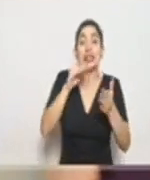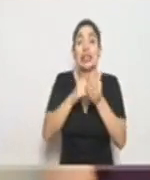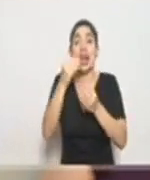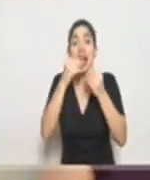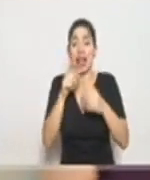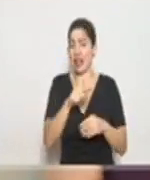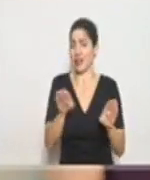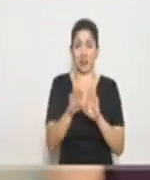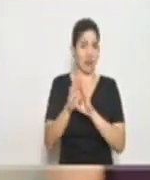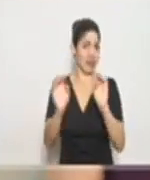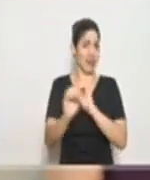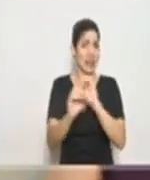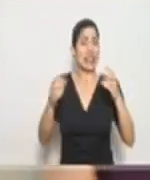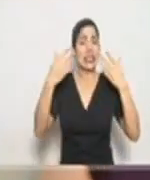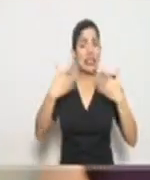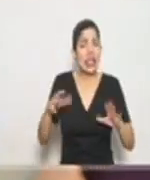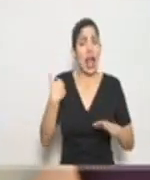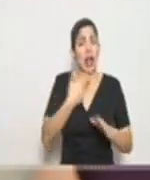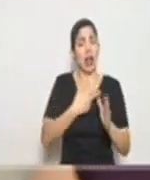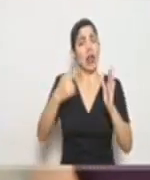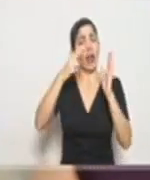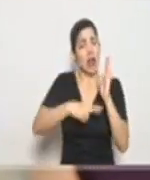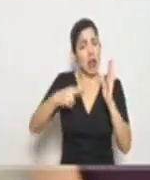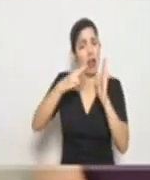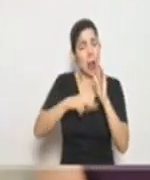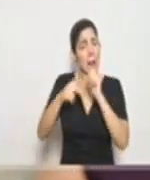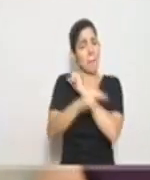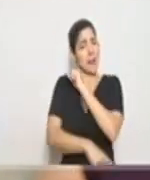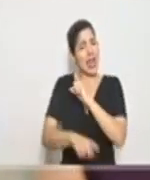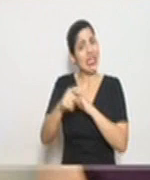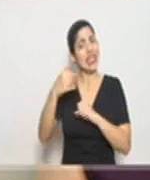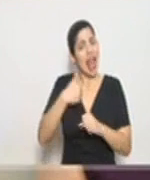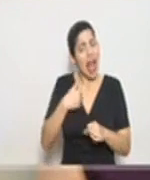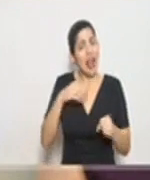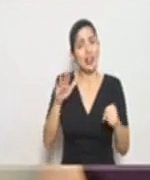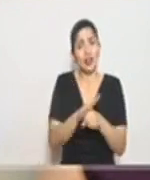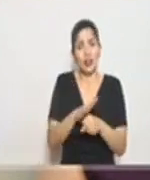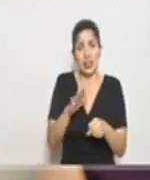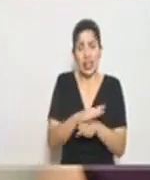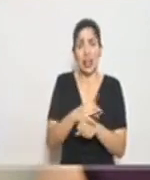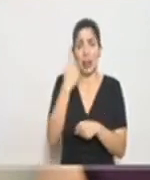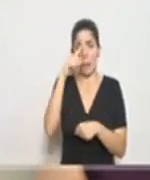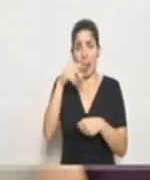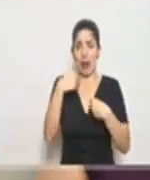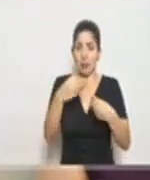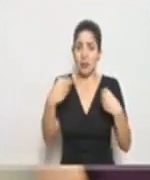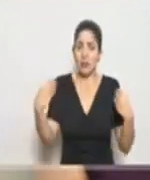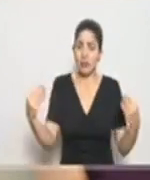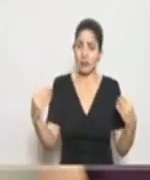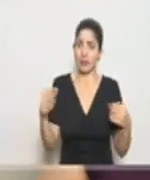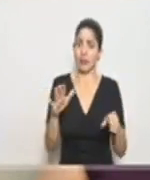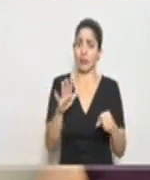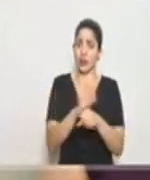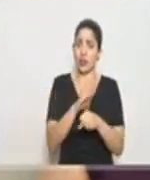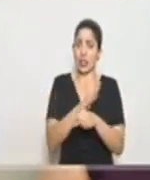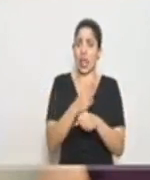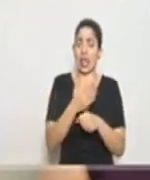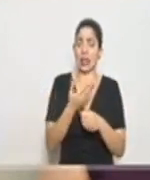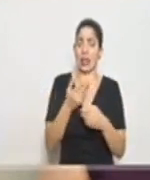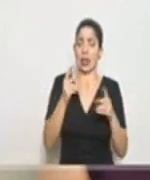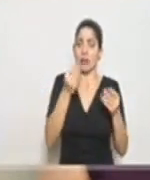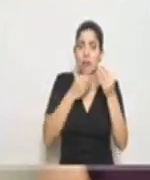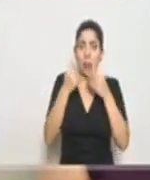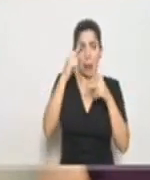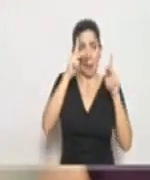abastecimiento. Ya hemos insistido en que el país tiene insumos para garantizar el abastecimiento de la